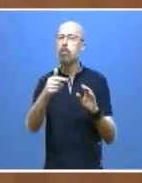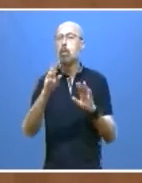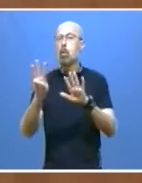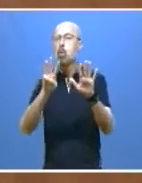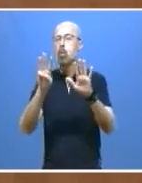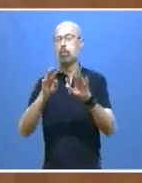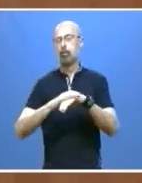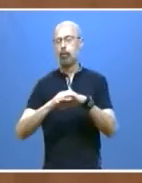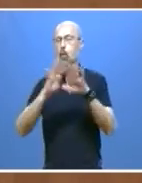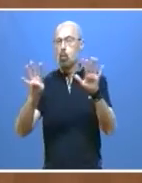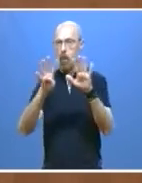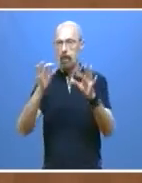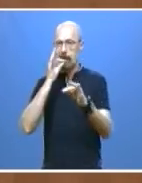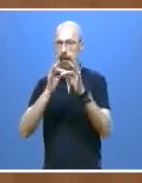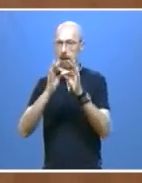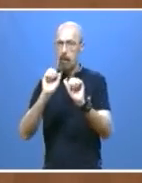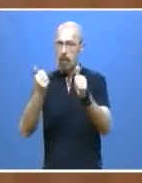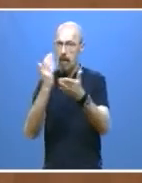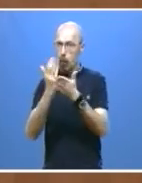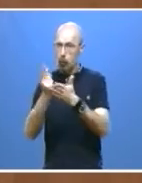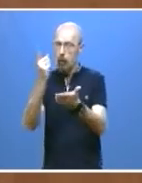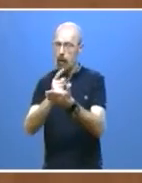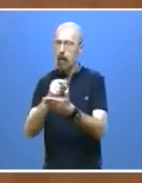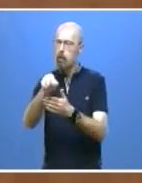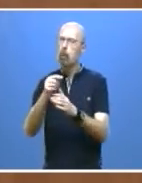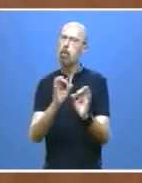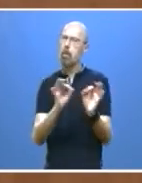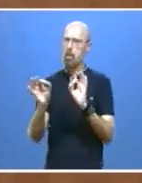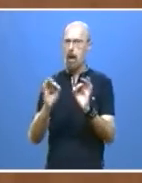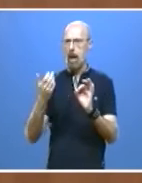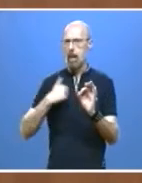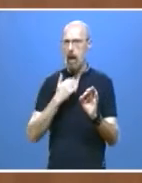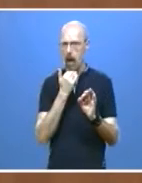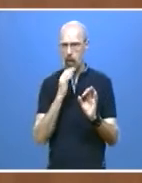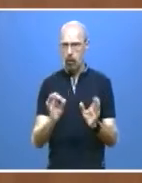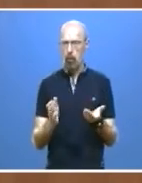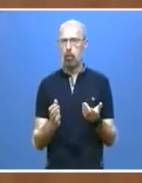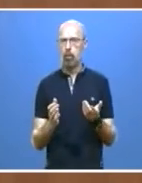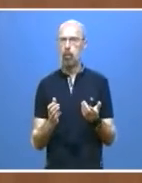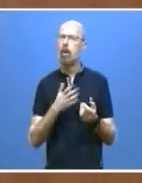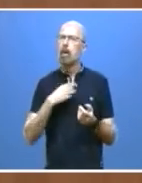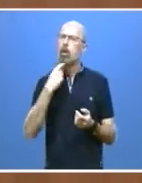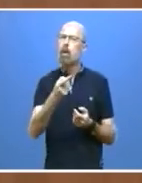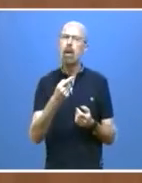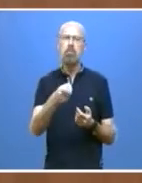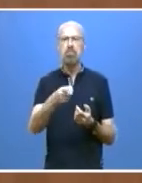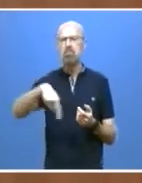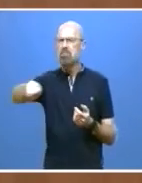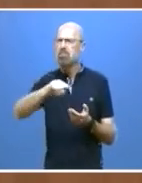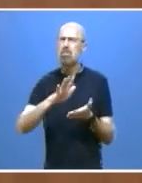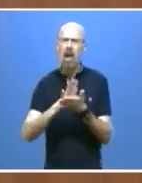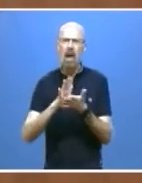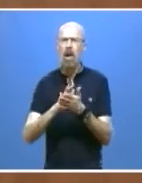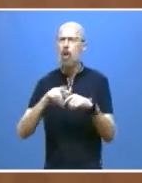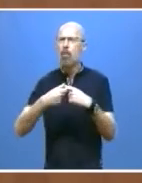en nuestra comunidad. Quiero mandar un mensaje de tranquilidad. Quiero mandar un mensaje de confianza a todas las familias.